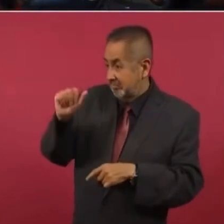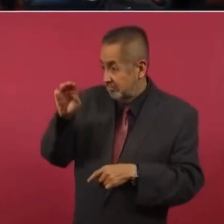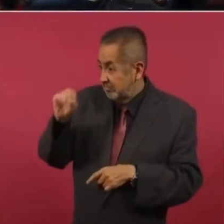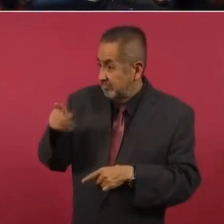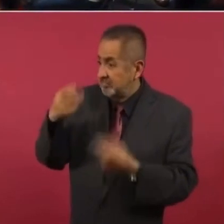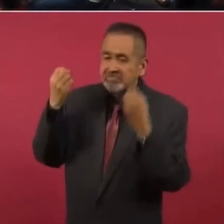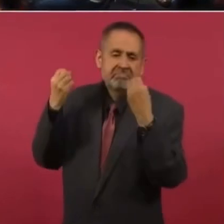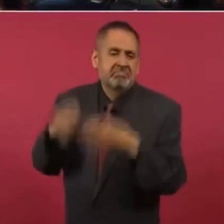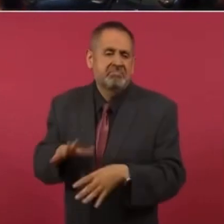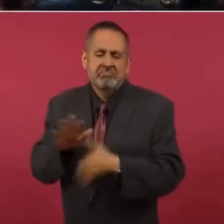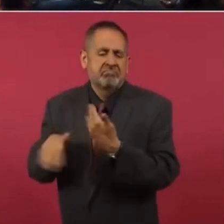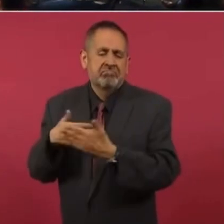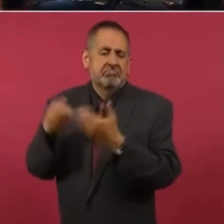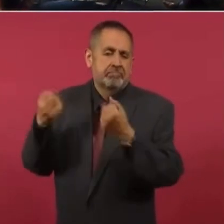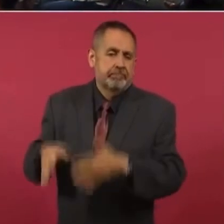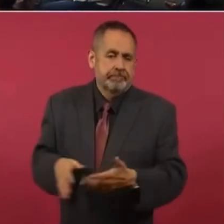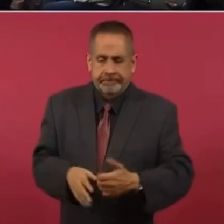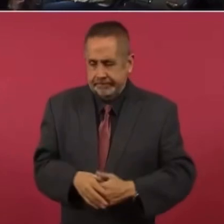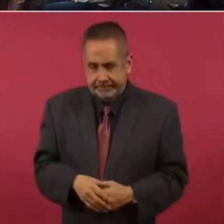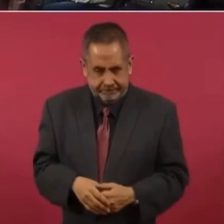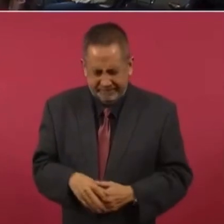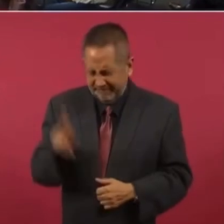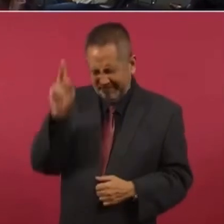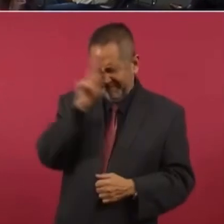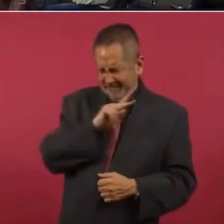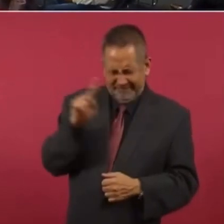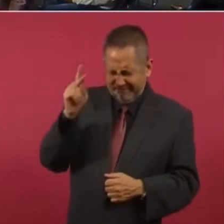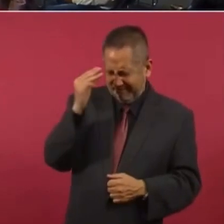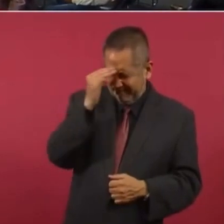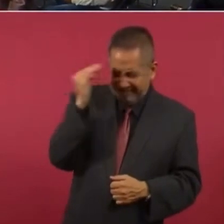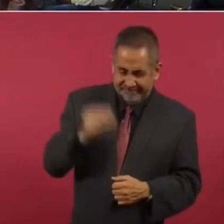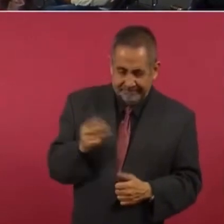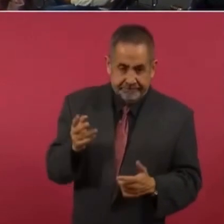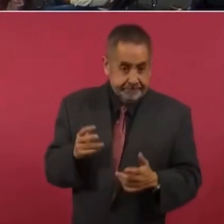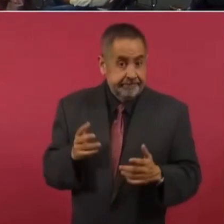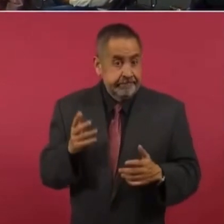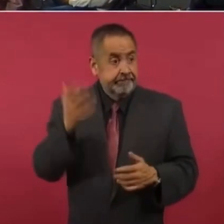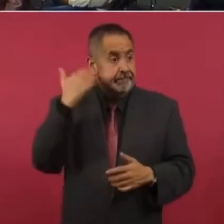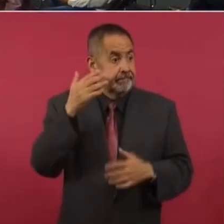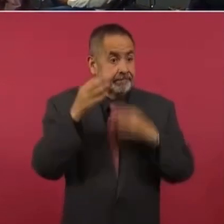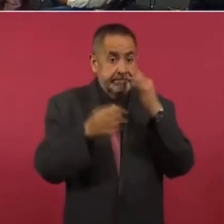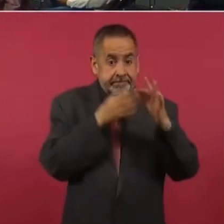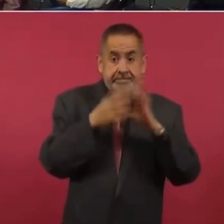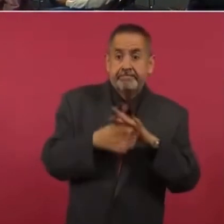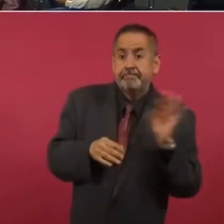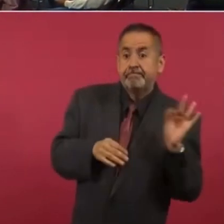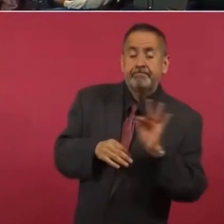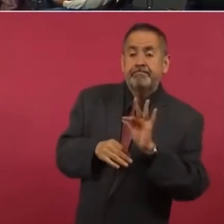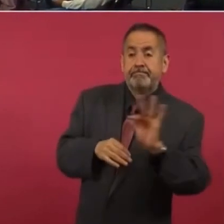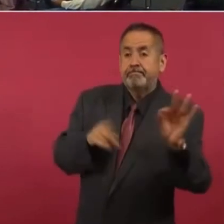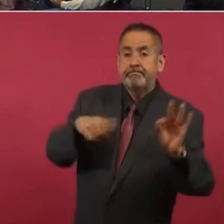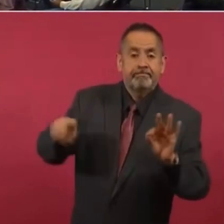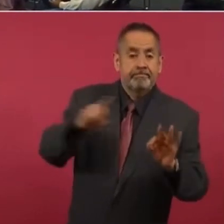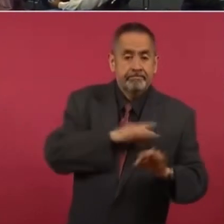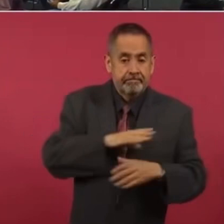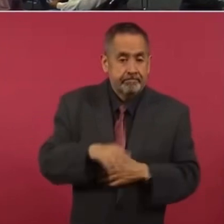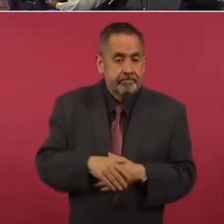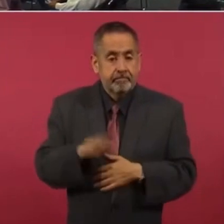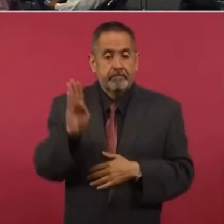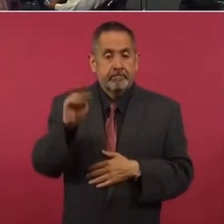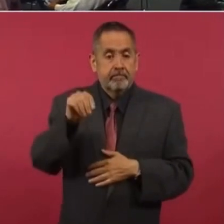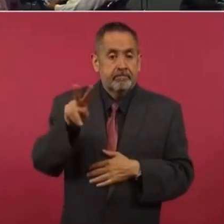va a ser terrible para meterle miedo, se va a caer la bolsa.